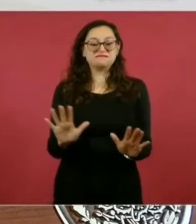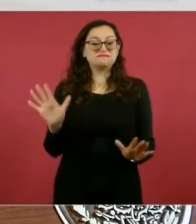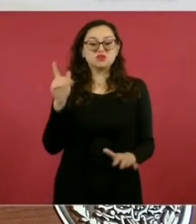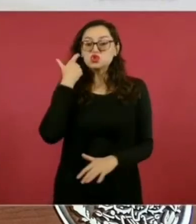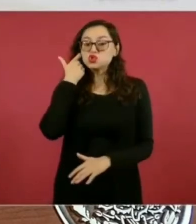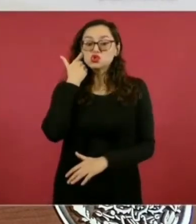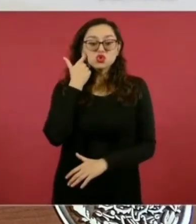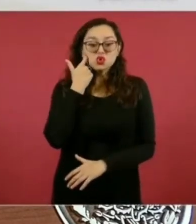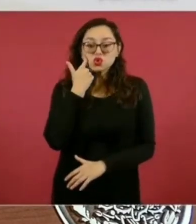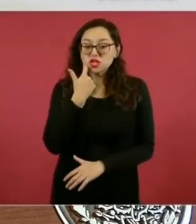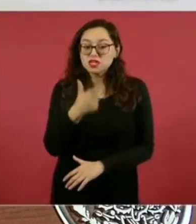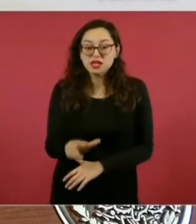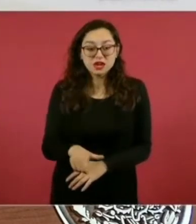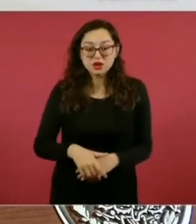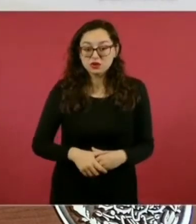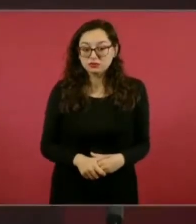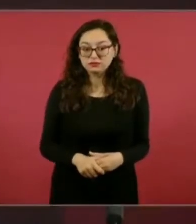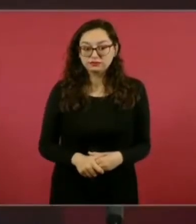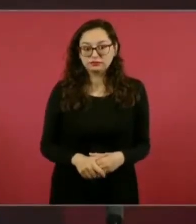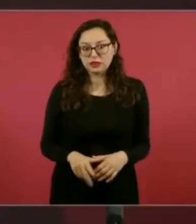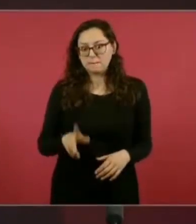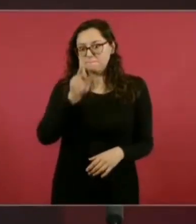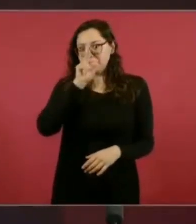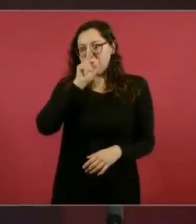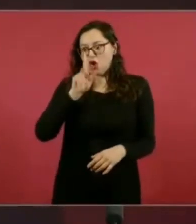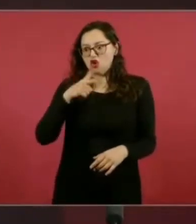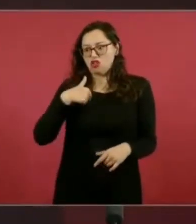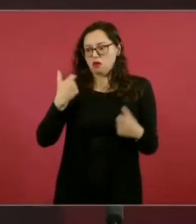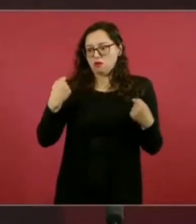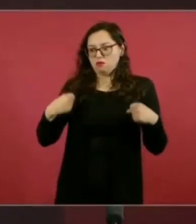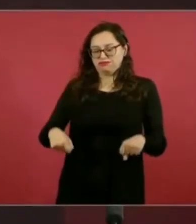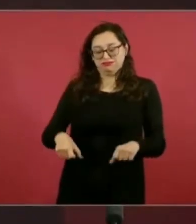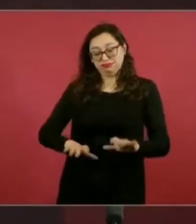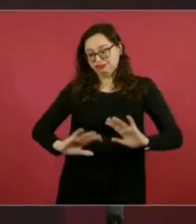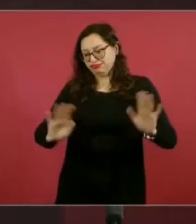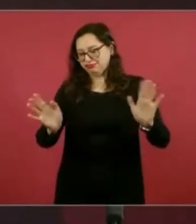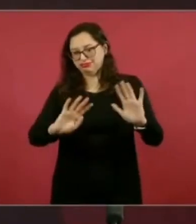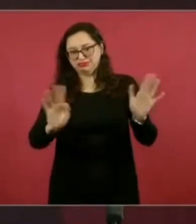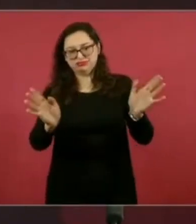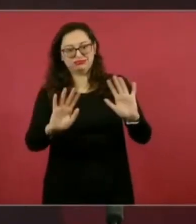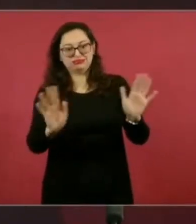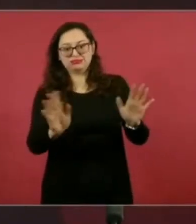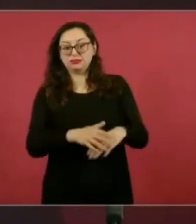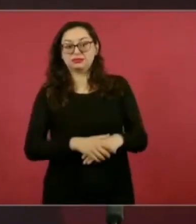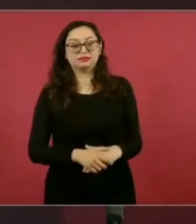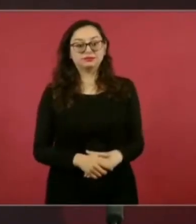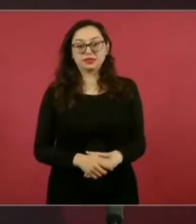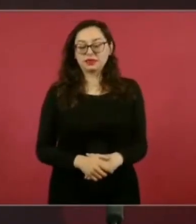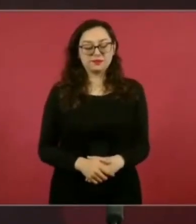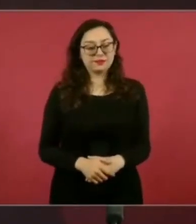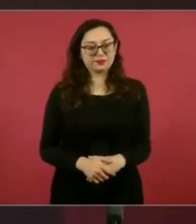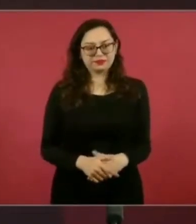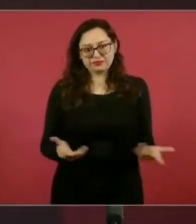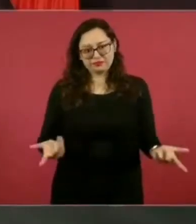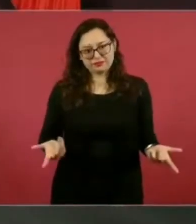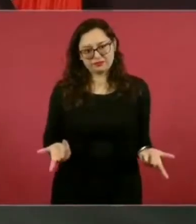mucho menos cacique. Además, es una falta de respeto